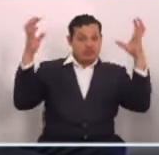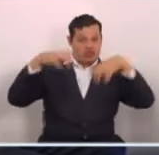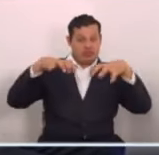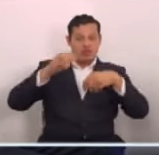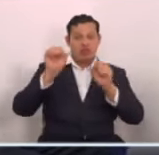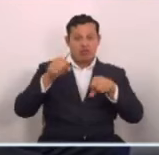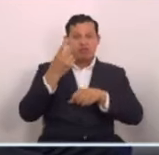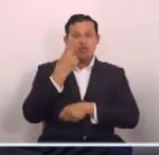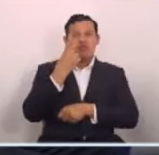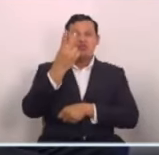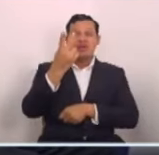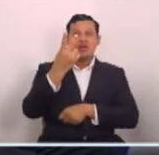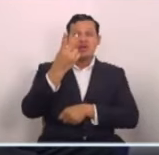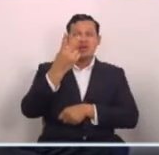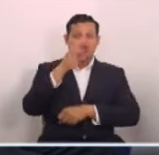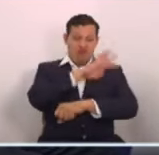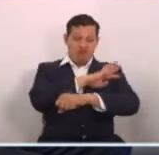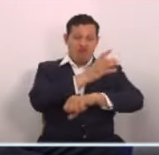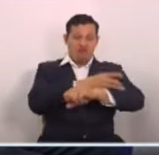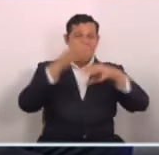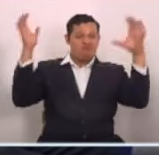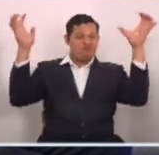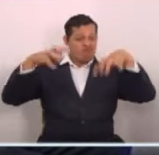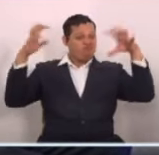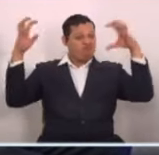hemos podido observar, torrenciales,